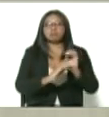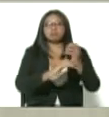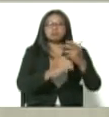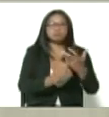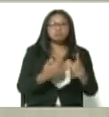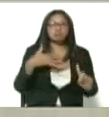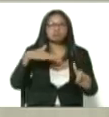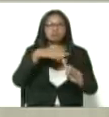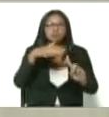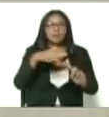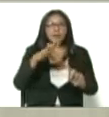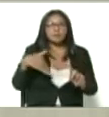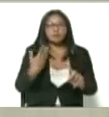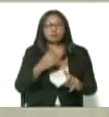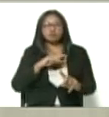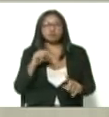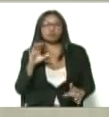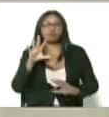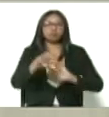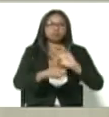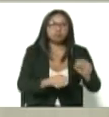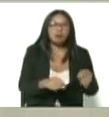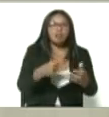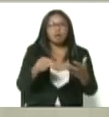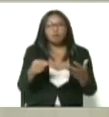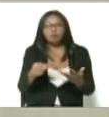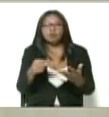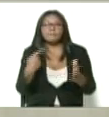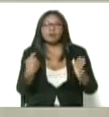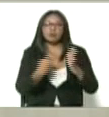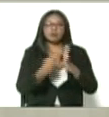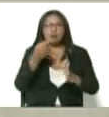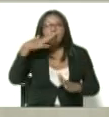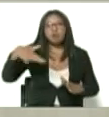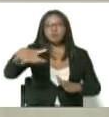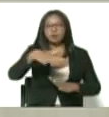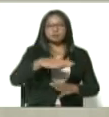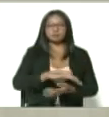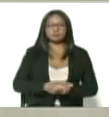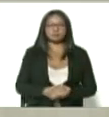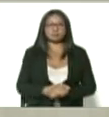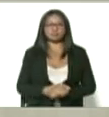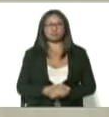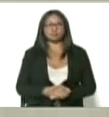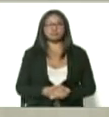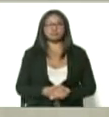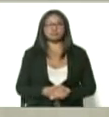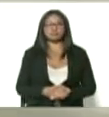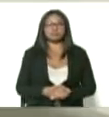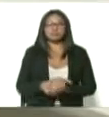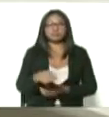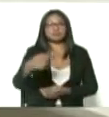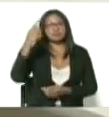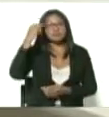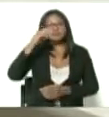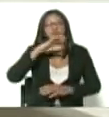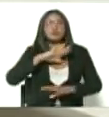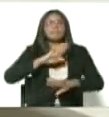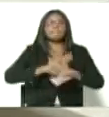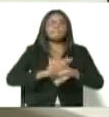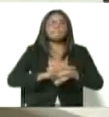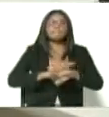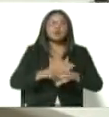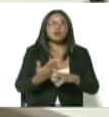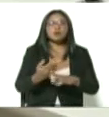chantajeado, para que podamos acceder a esos recursos y vacunar a nuestro pueblo. Pero este día es histórico, porque lo que